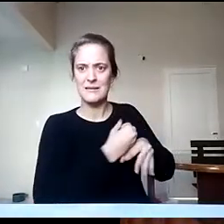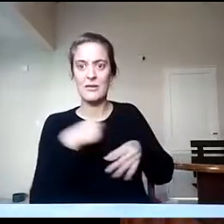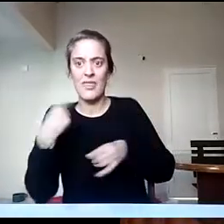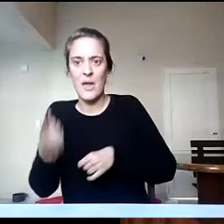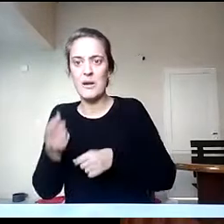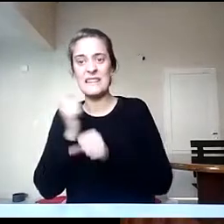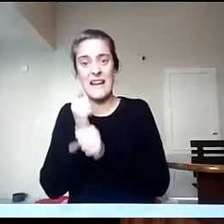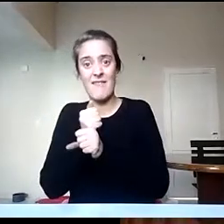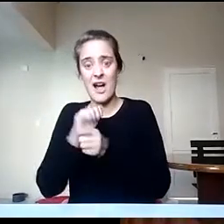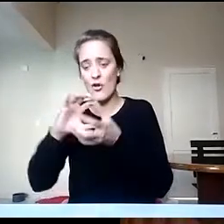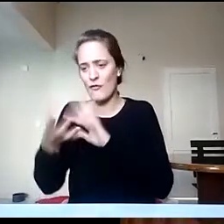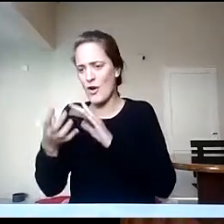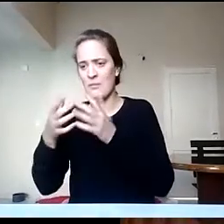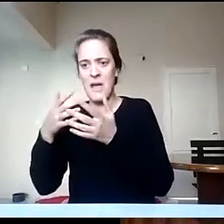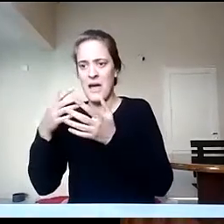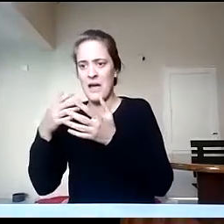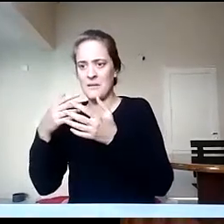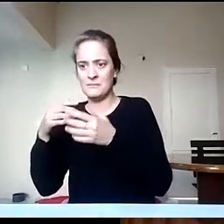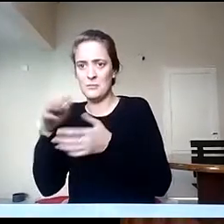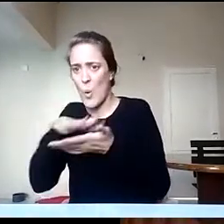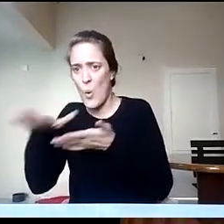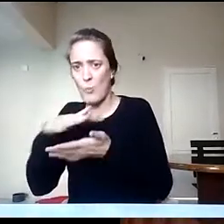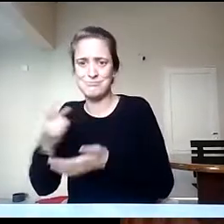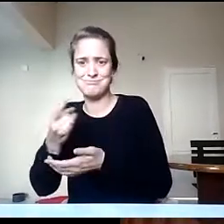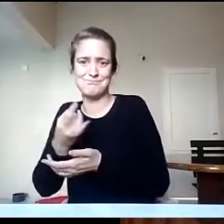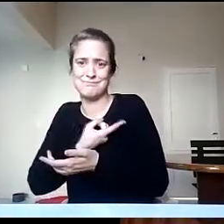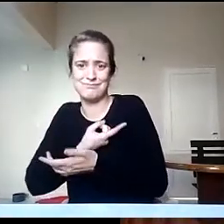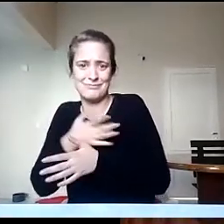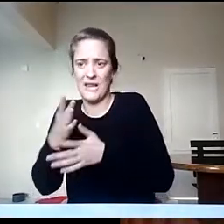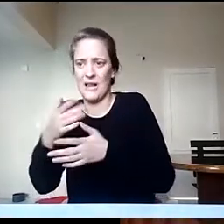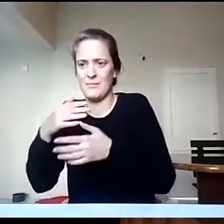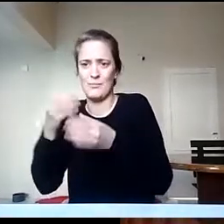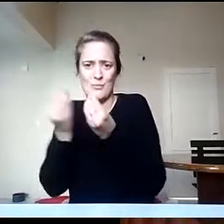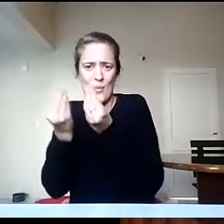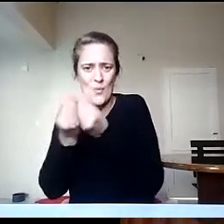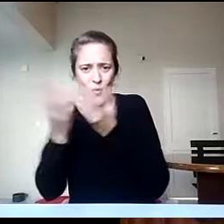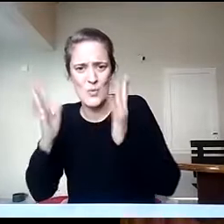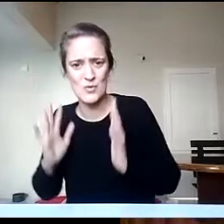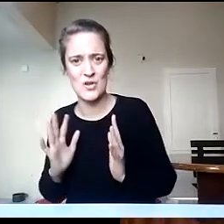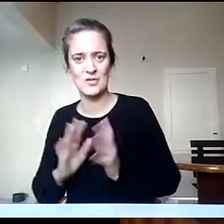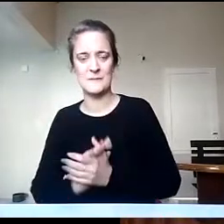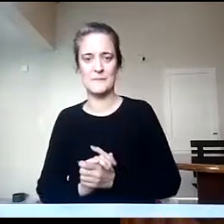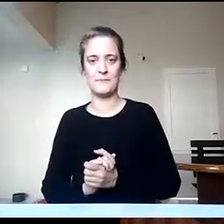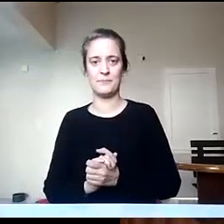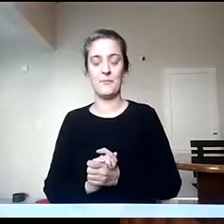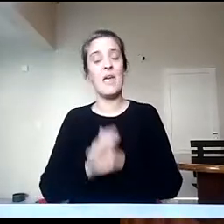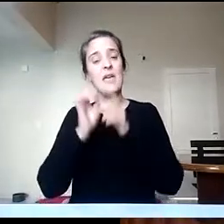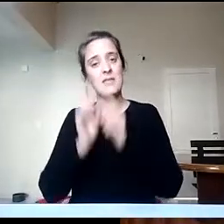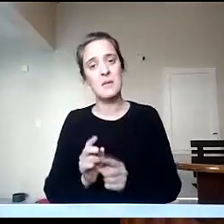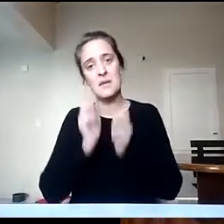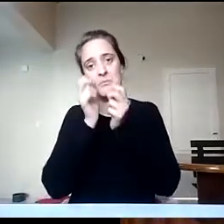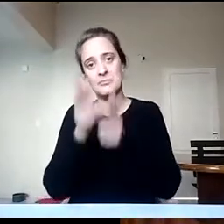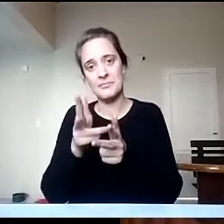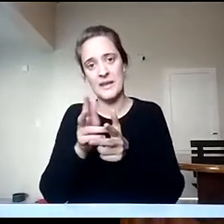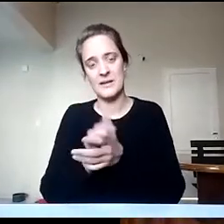detalle la realidad social que hoy nos atraviesa. También quería hacer referencia a esto de que hoy